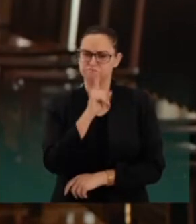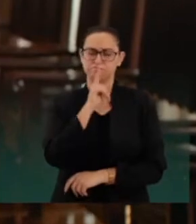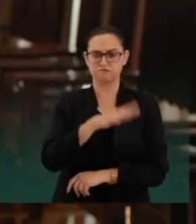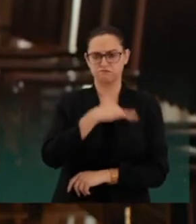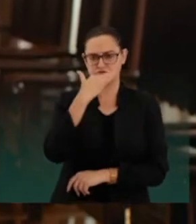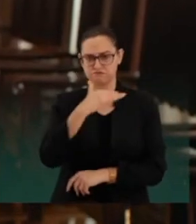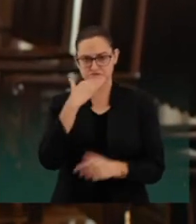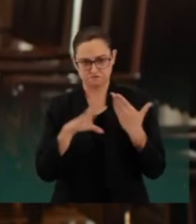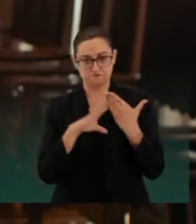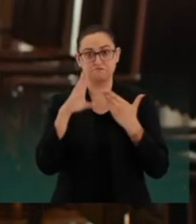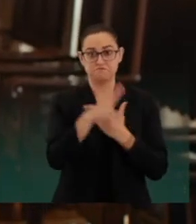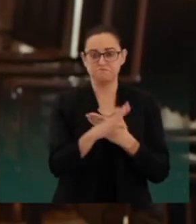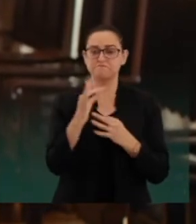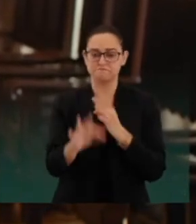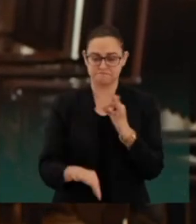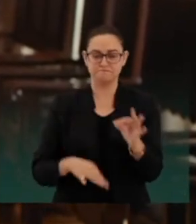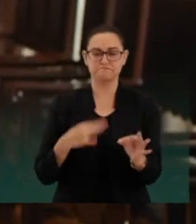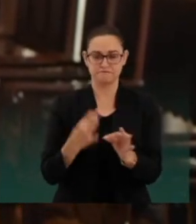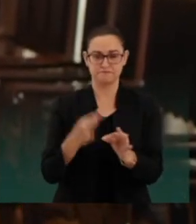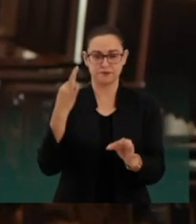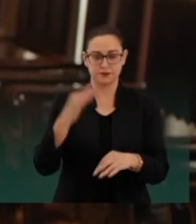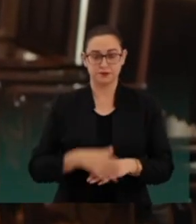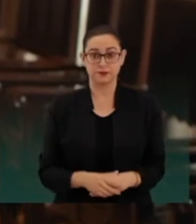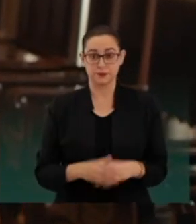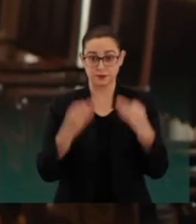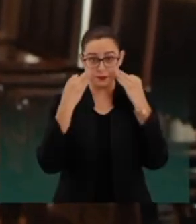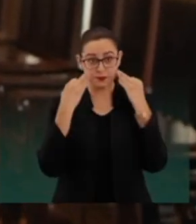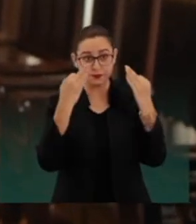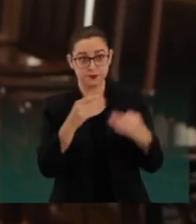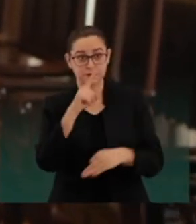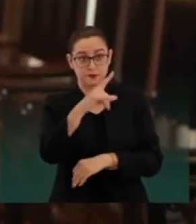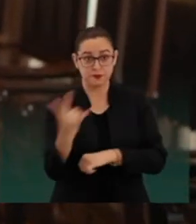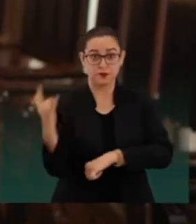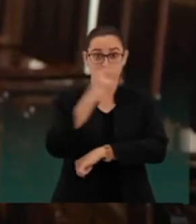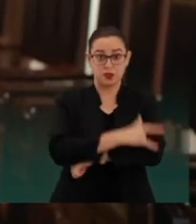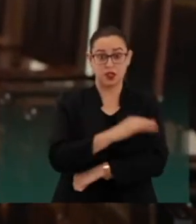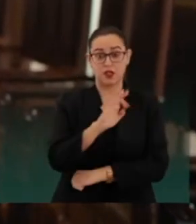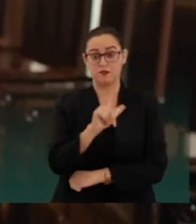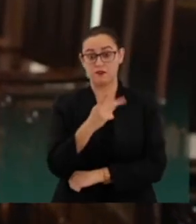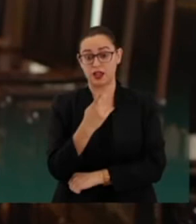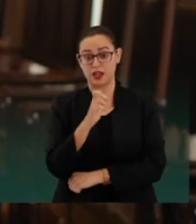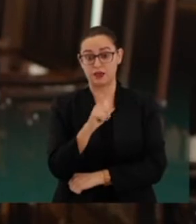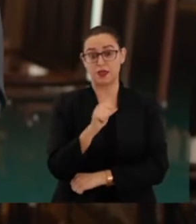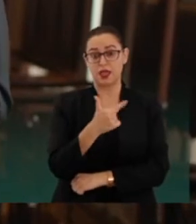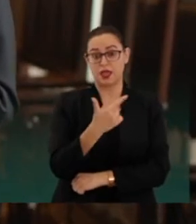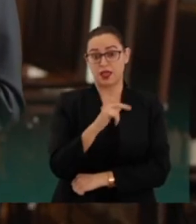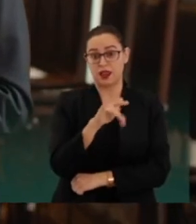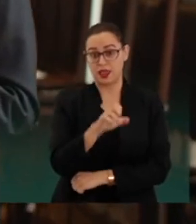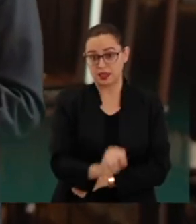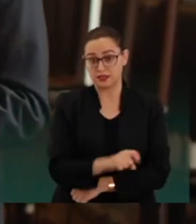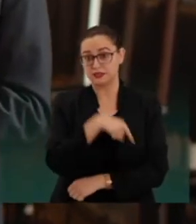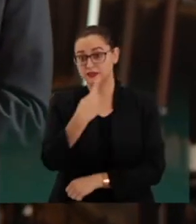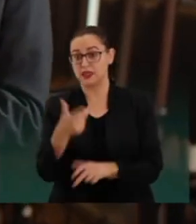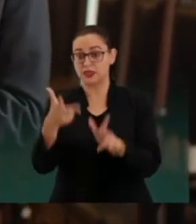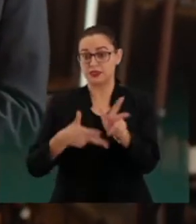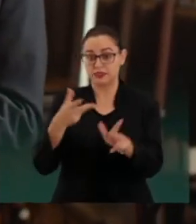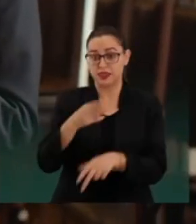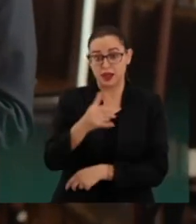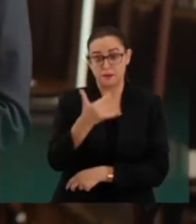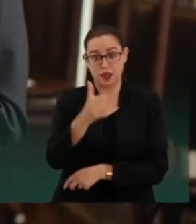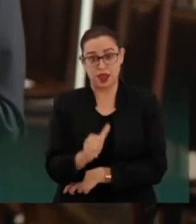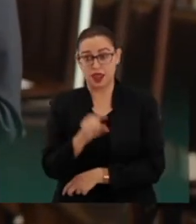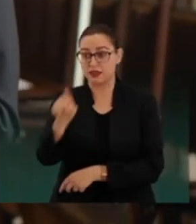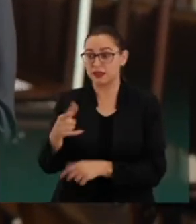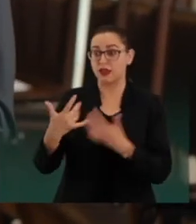corrupción. Cumplimos. Ahí está la construcción del aeropuerto Felipe Ángeles, el tren